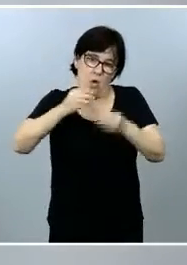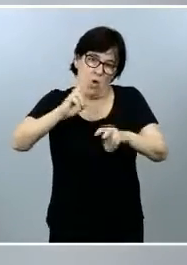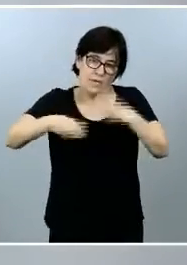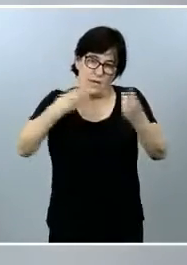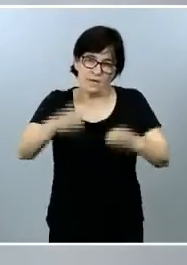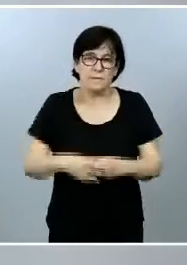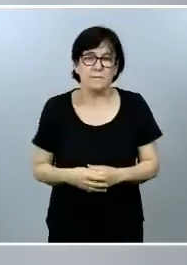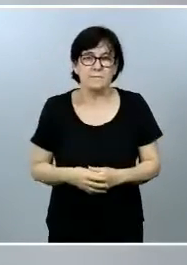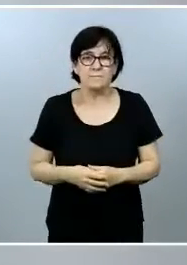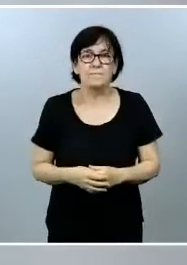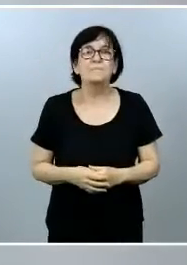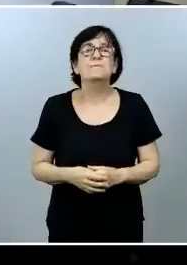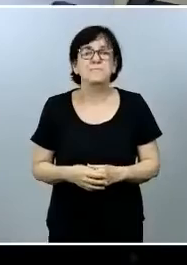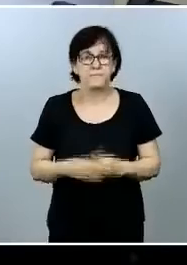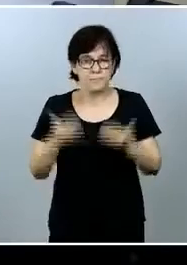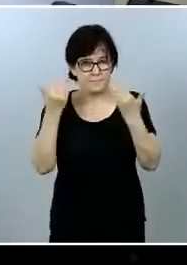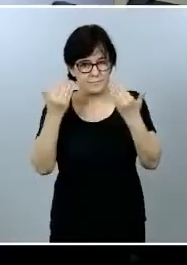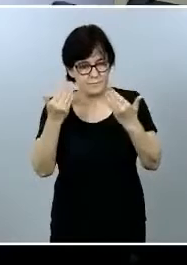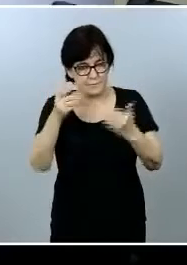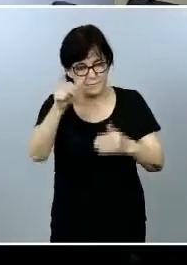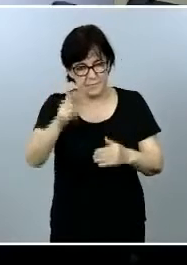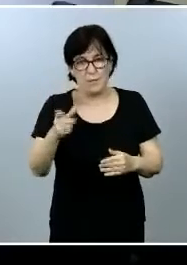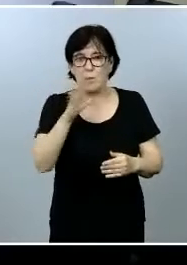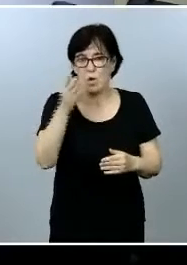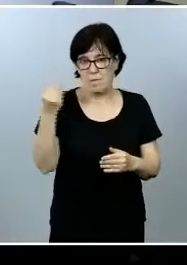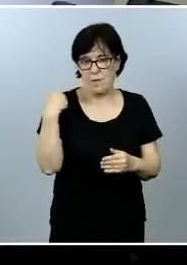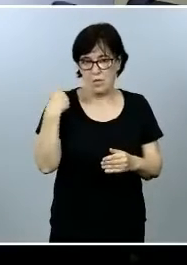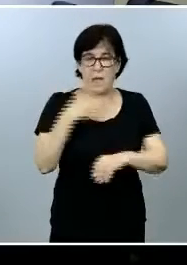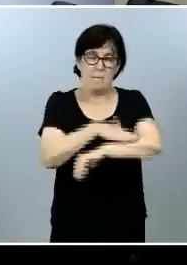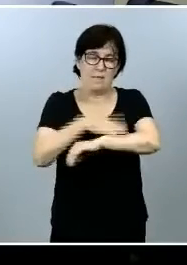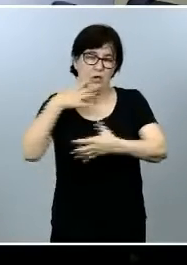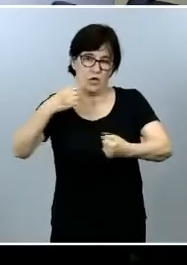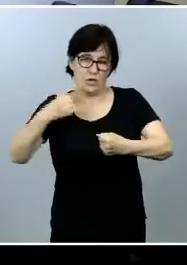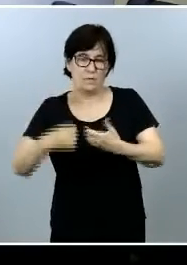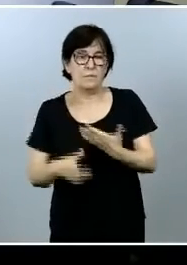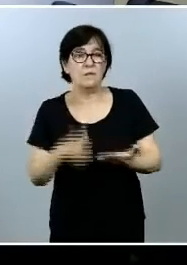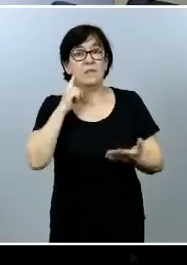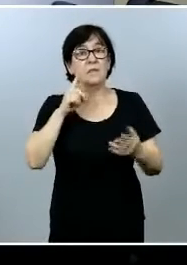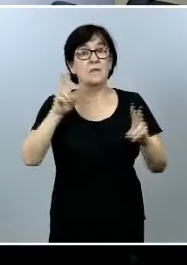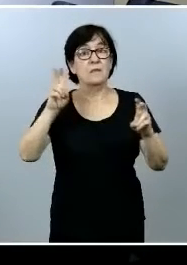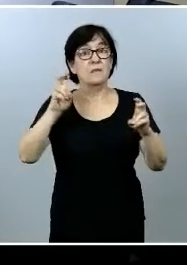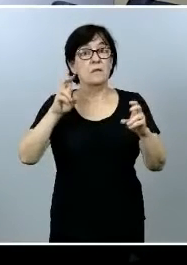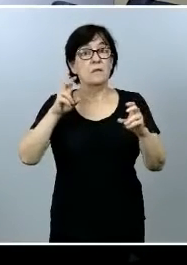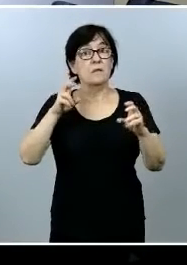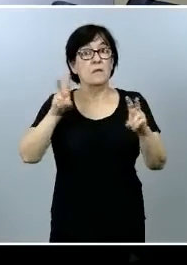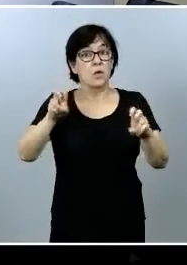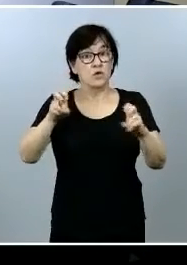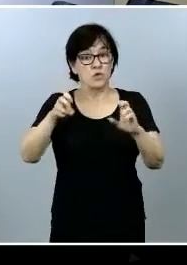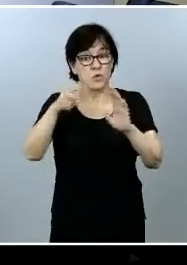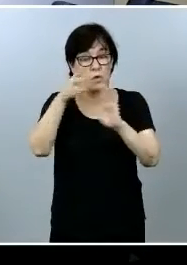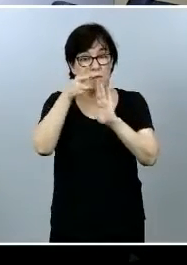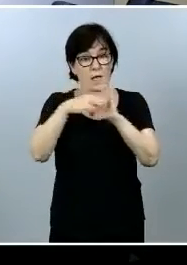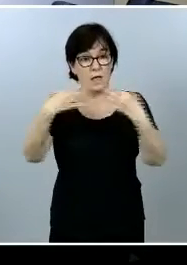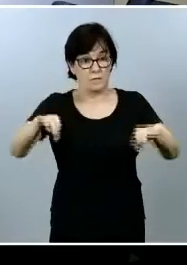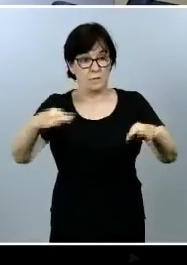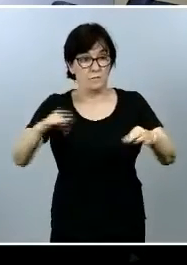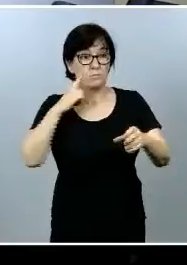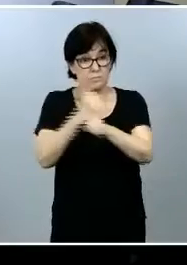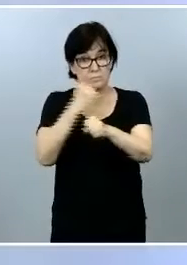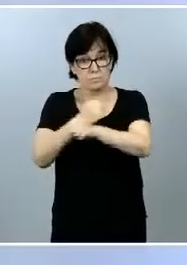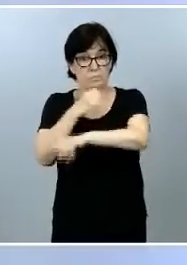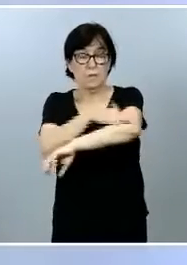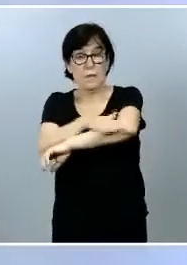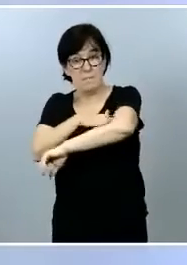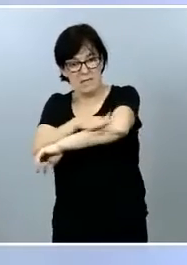gracias gracias May por su pregunta en relación a la nueva normalidad se está trabajando por parte de los equipos ministeriales